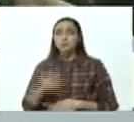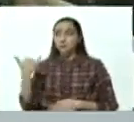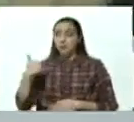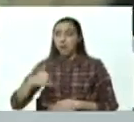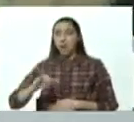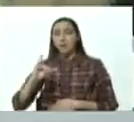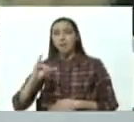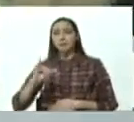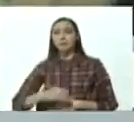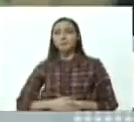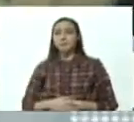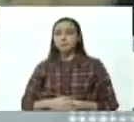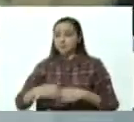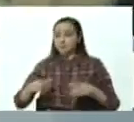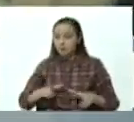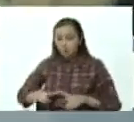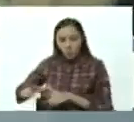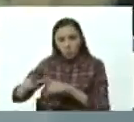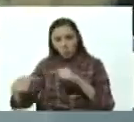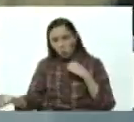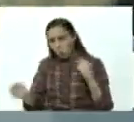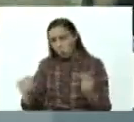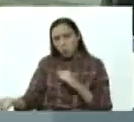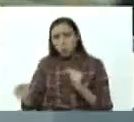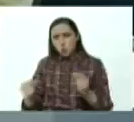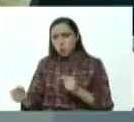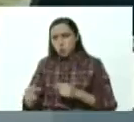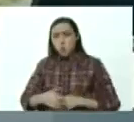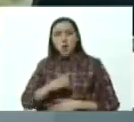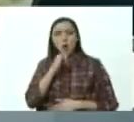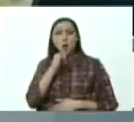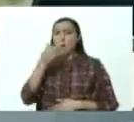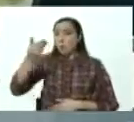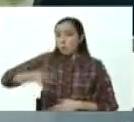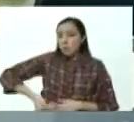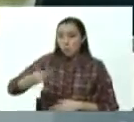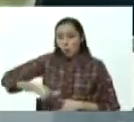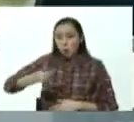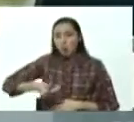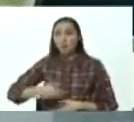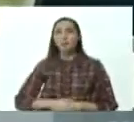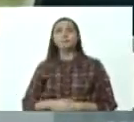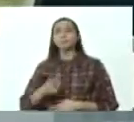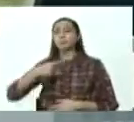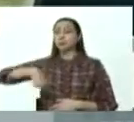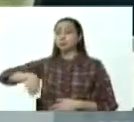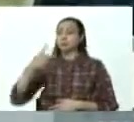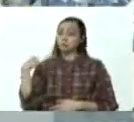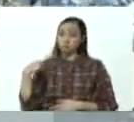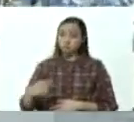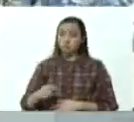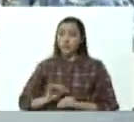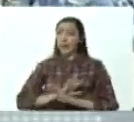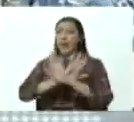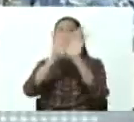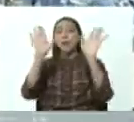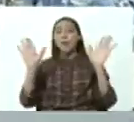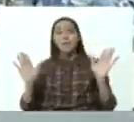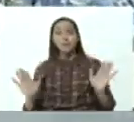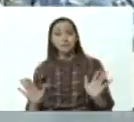espacios de intercambio, de información, para que ustedes tengan el panorama completo